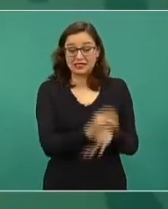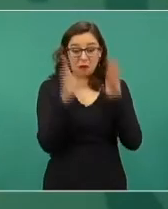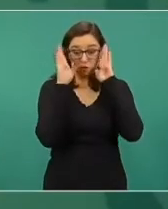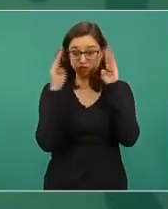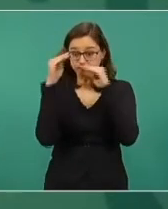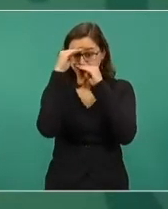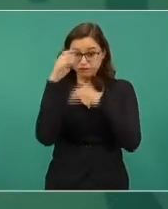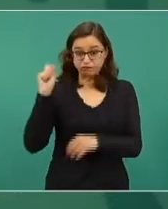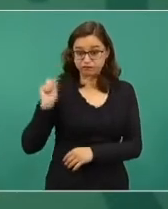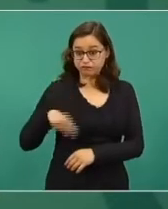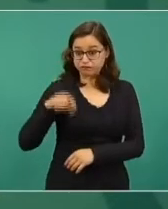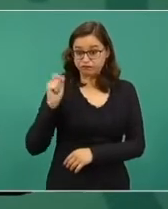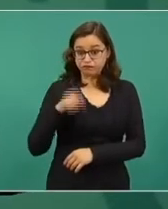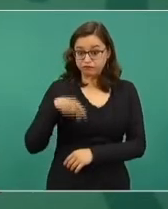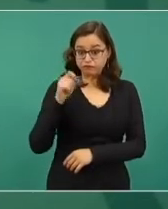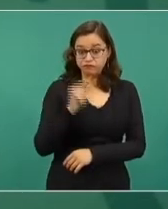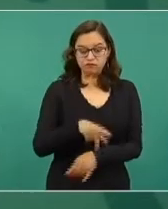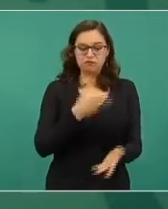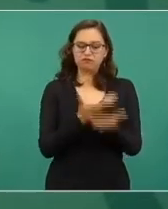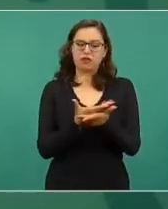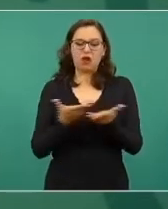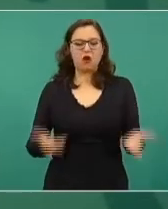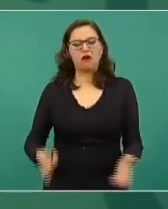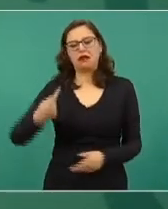eso no lo queremos